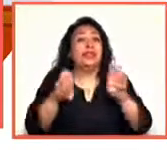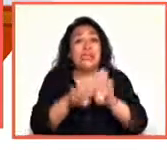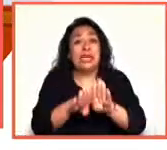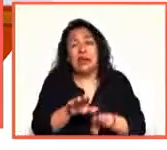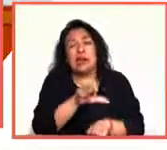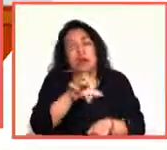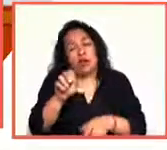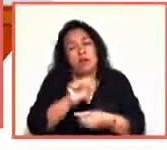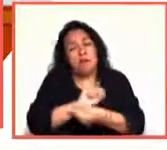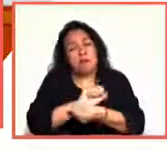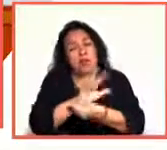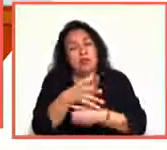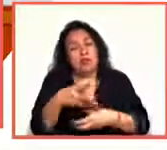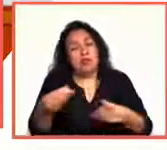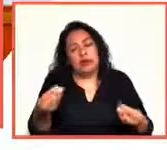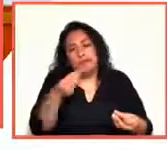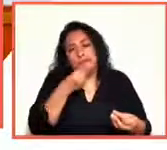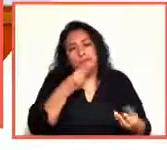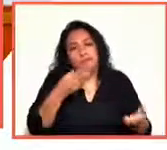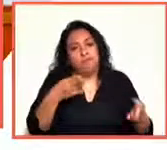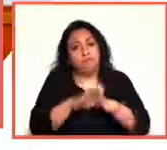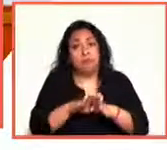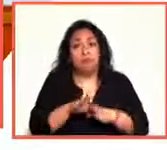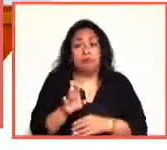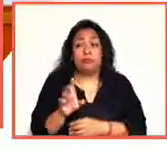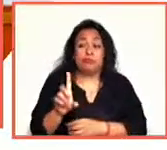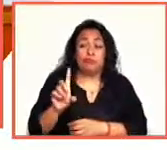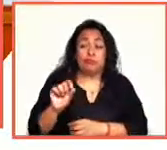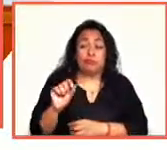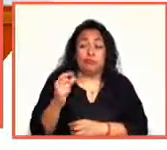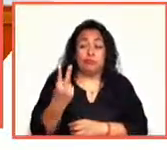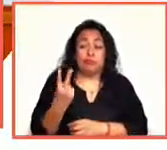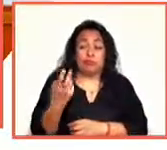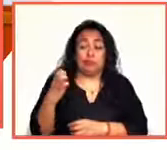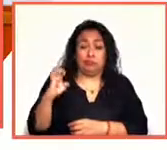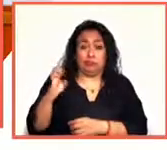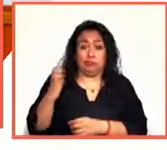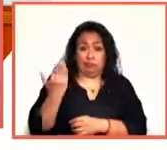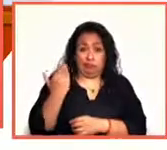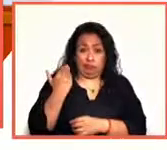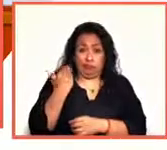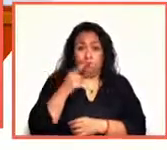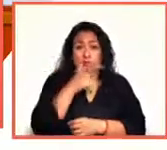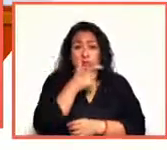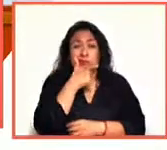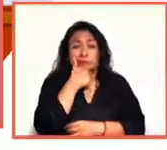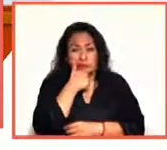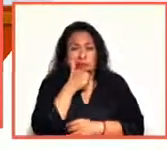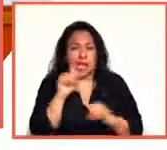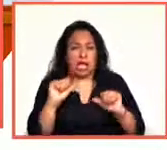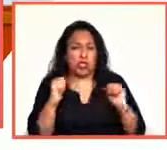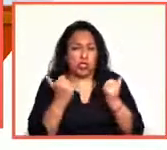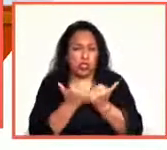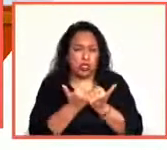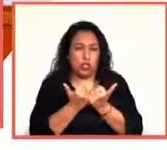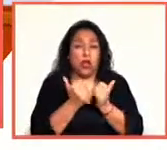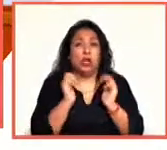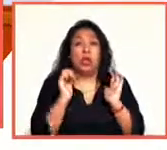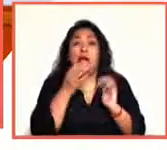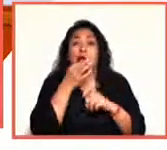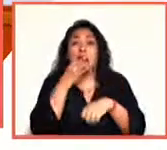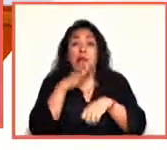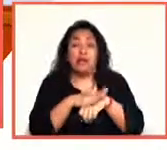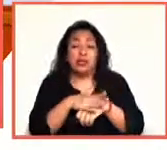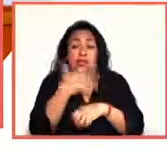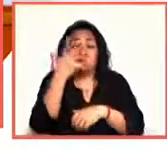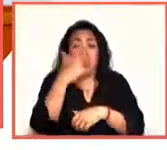pandemia. El pasado 22 de enero, la asociación Arte Moderno de Reino Unido había anunciado que 6 de cada 10